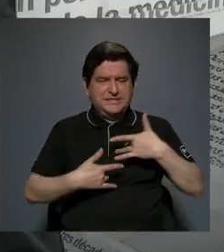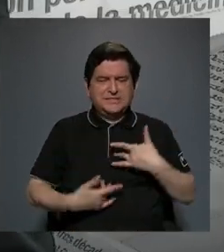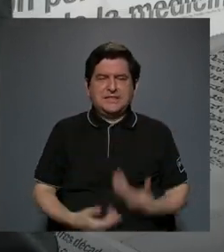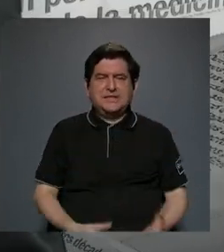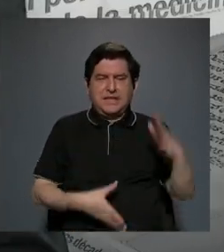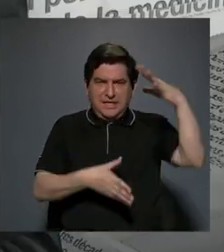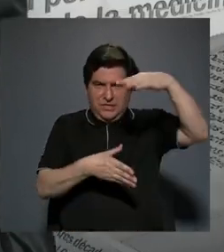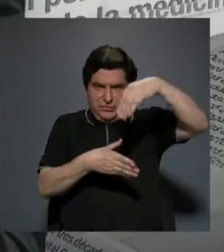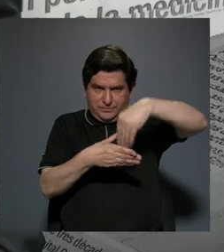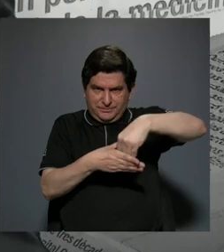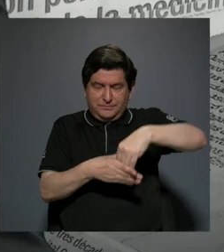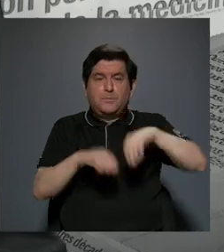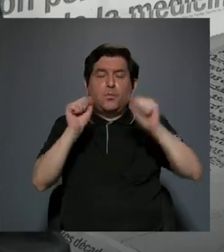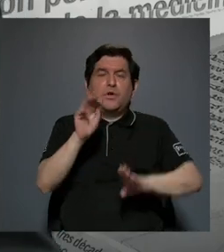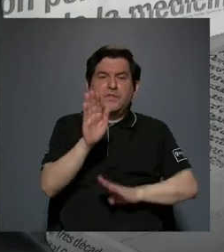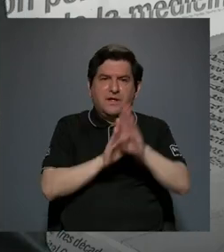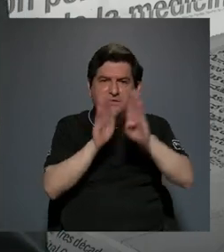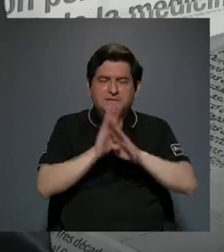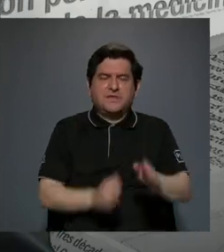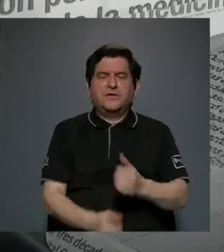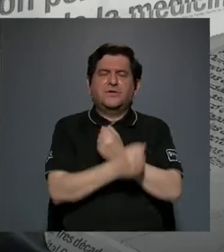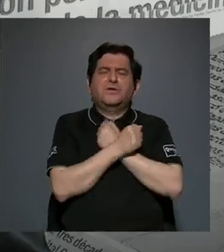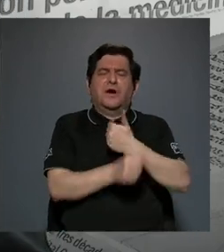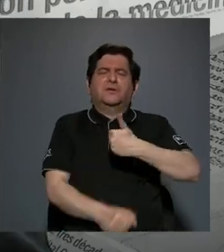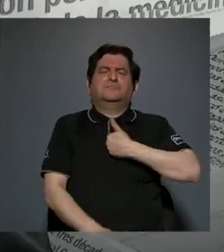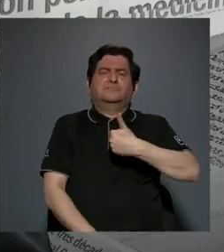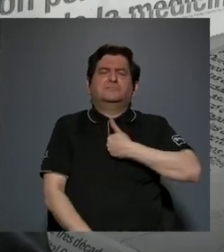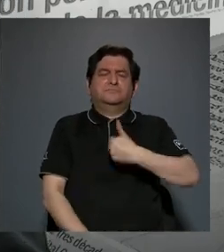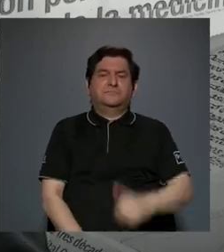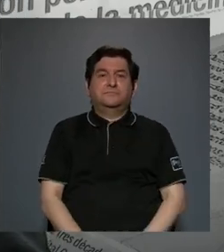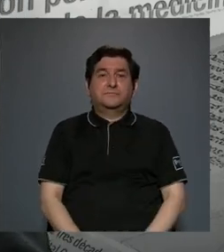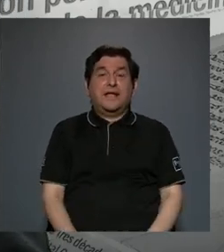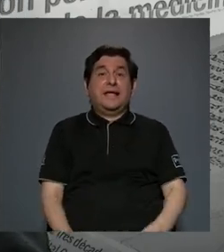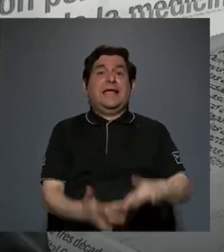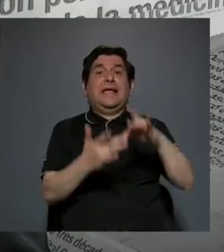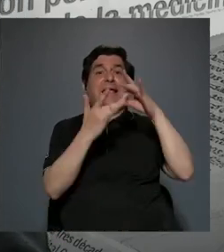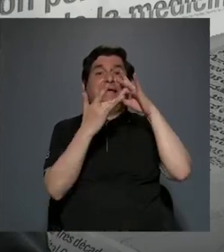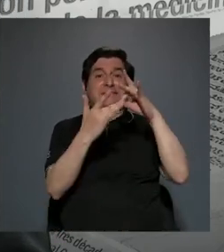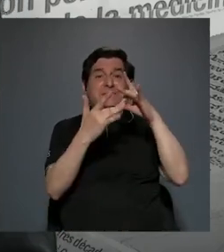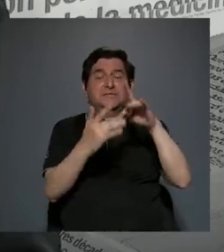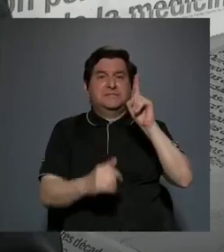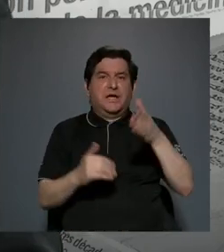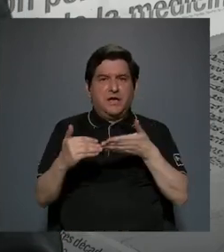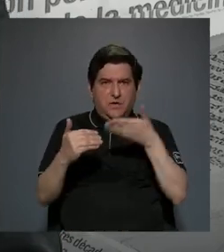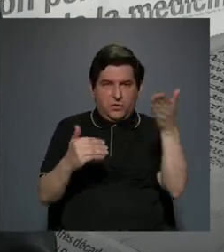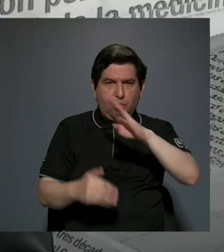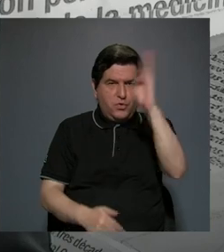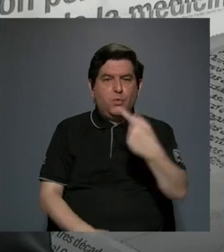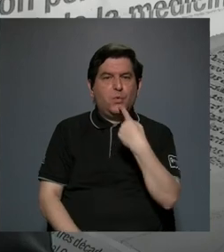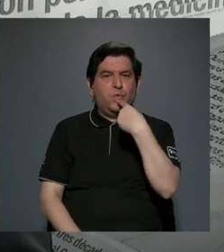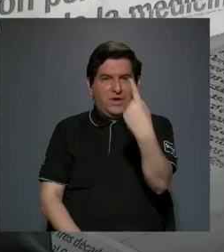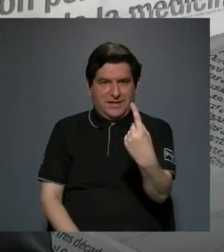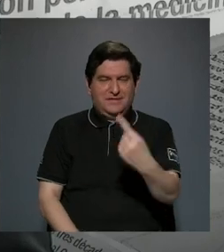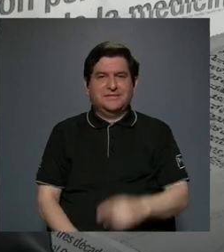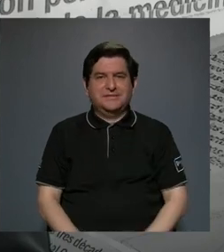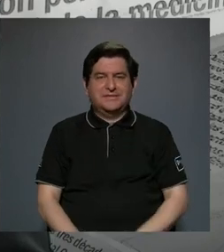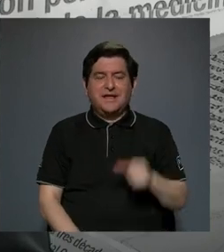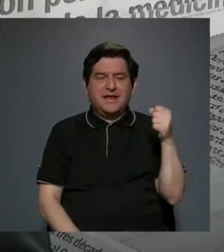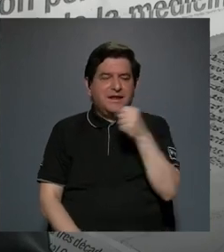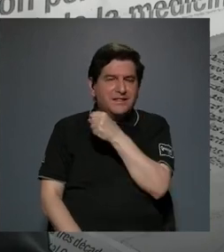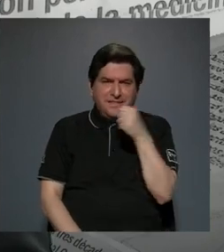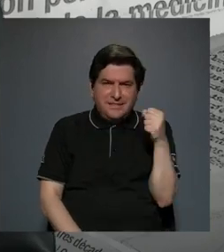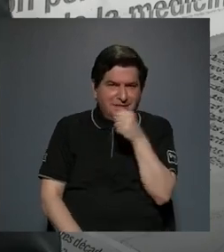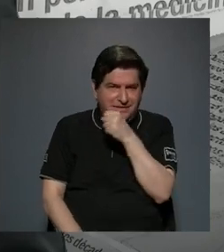pertenencia donde puedan desarrollar autoestima y especialmente una de las cosas que nunca decimos sobre el